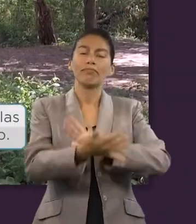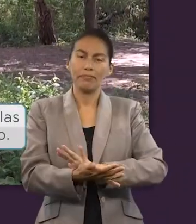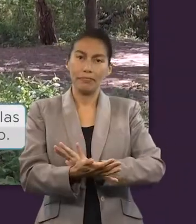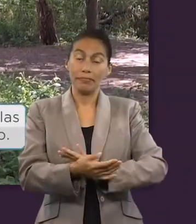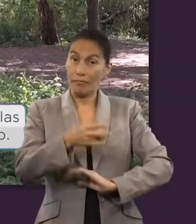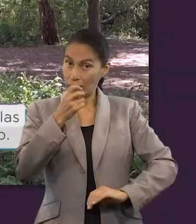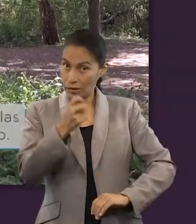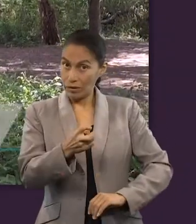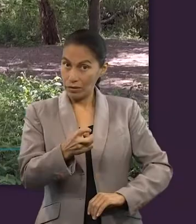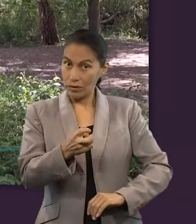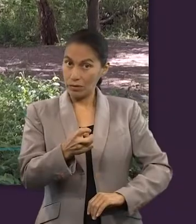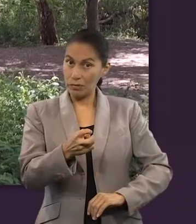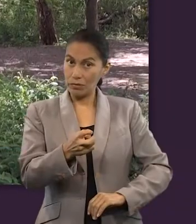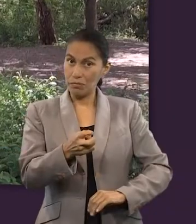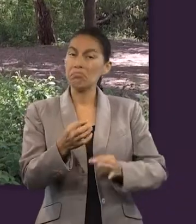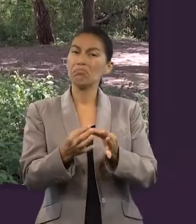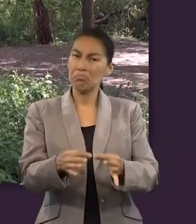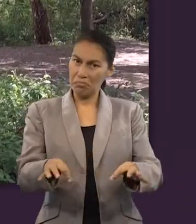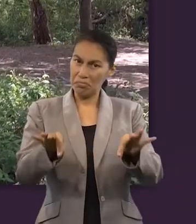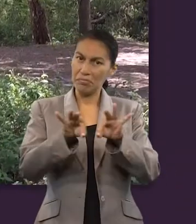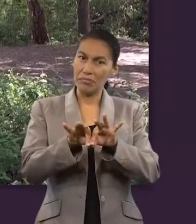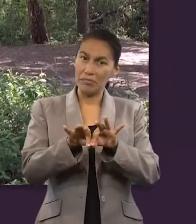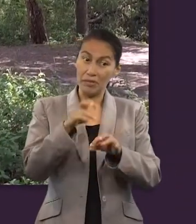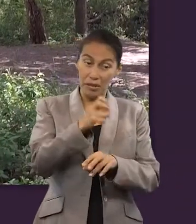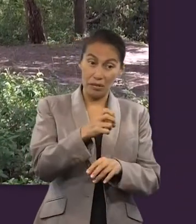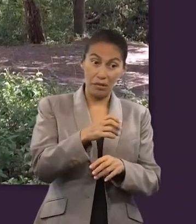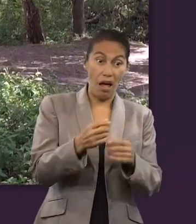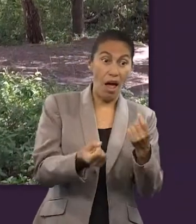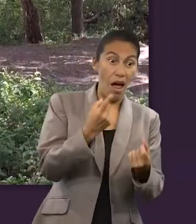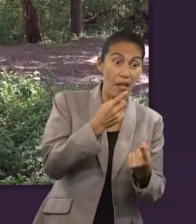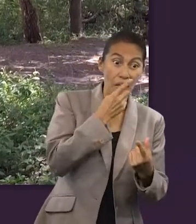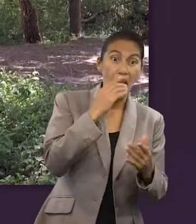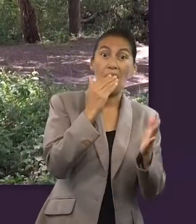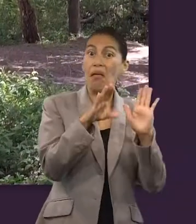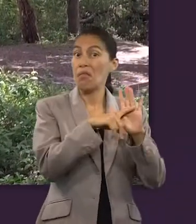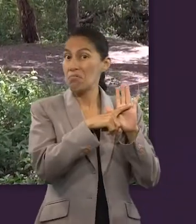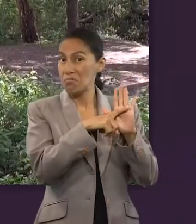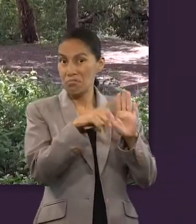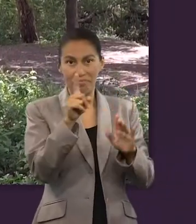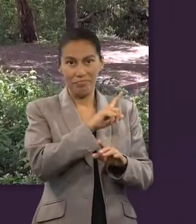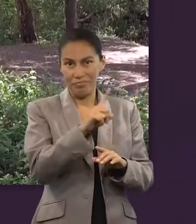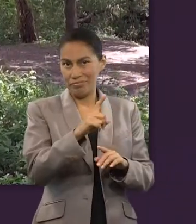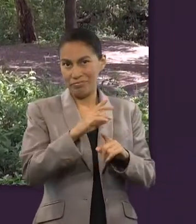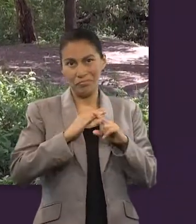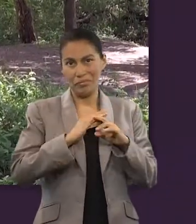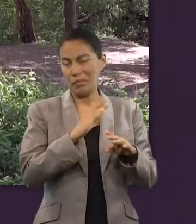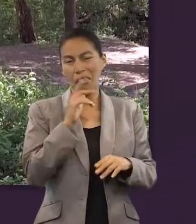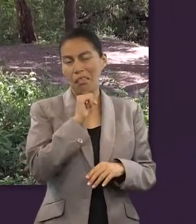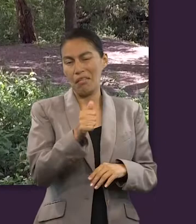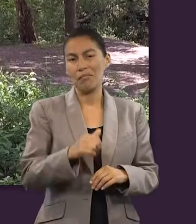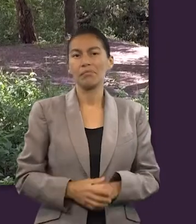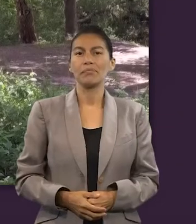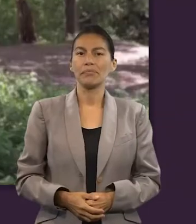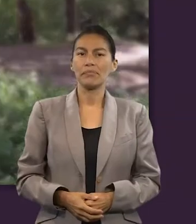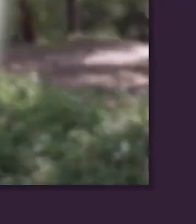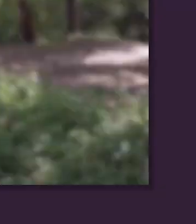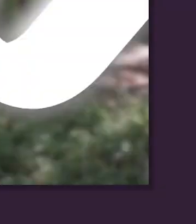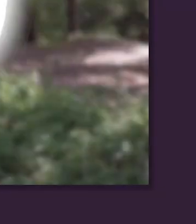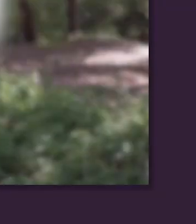transformadas por el poder del Evangelio. Y eso es un argumento que nadie puede negar.